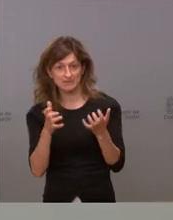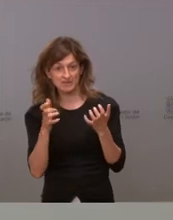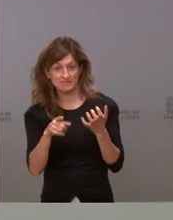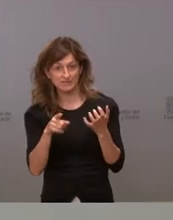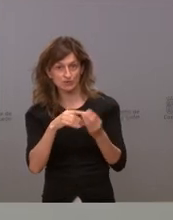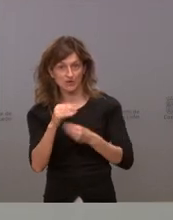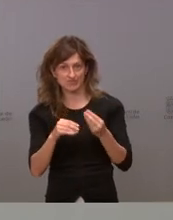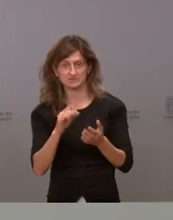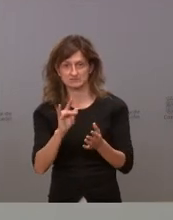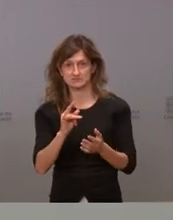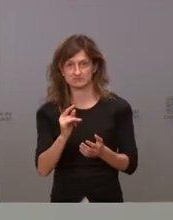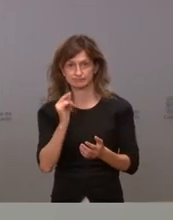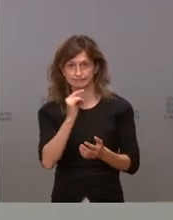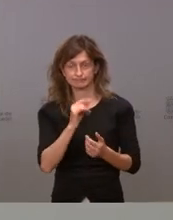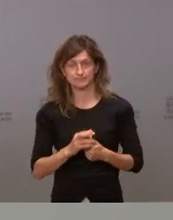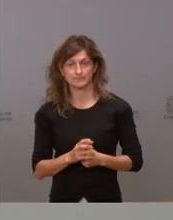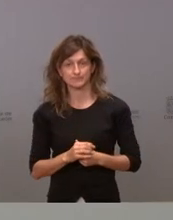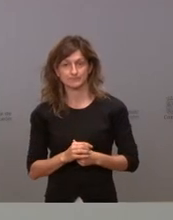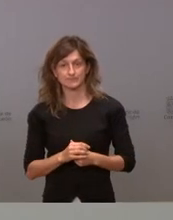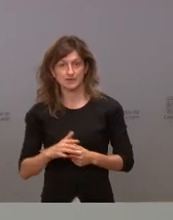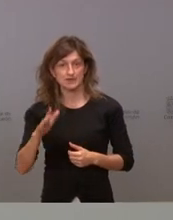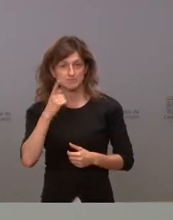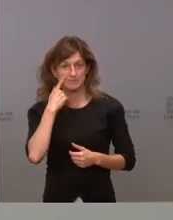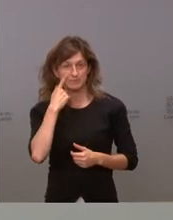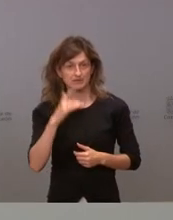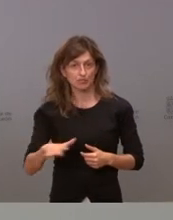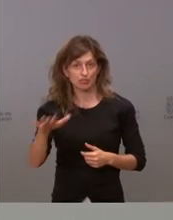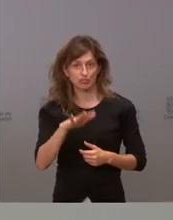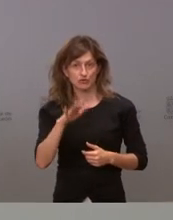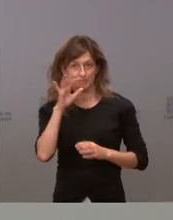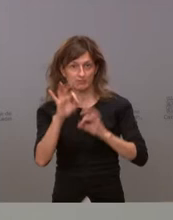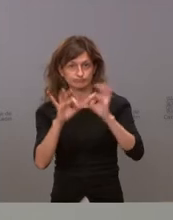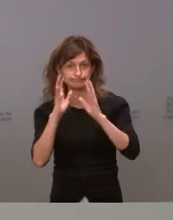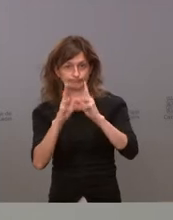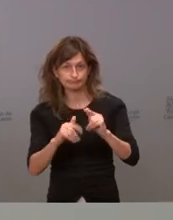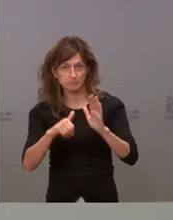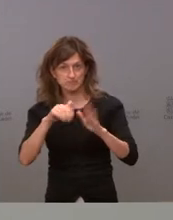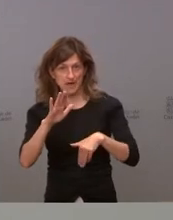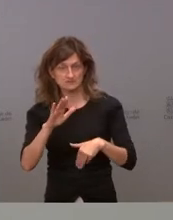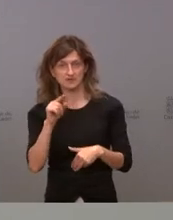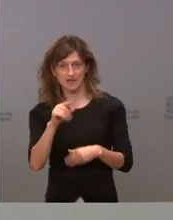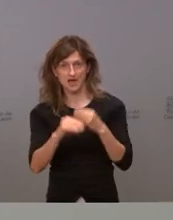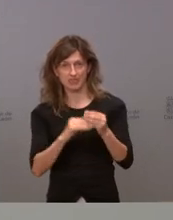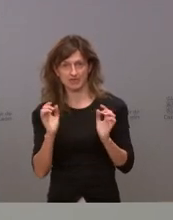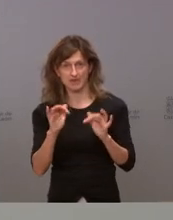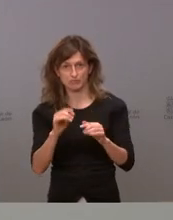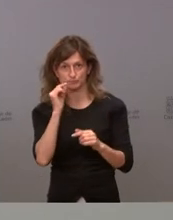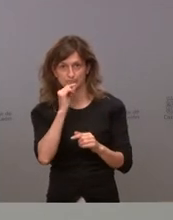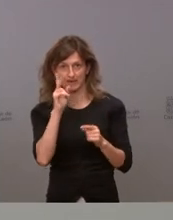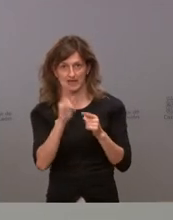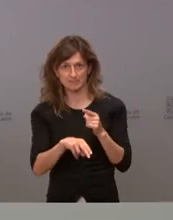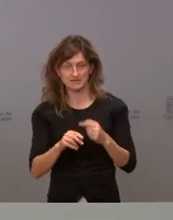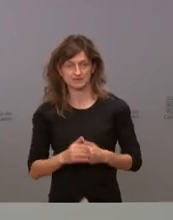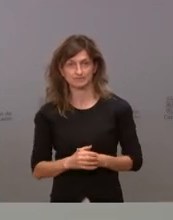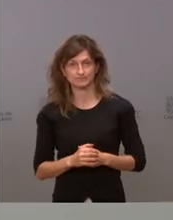es importante básicamente en aquellos sitios en que la incidencia es mayor o que queremos cortar la transmisión por